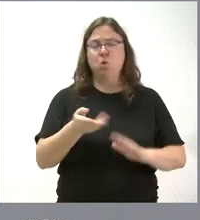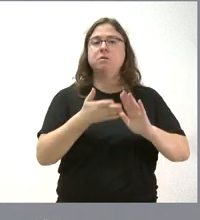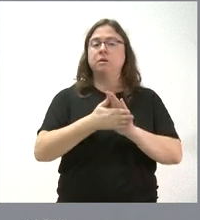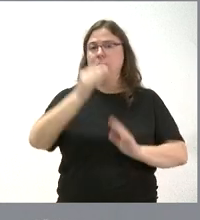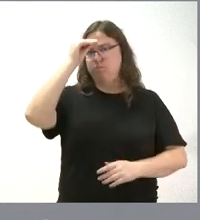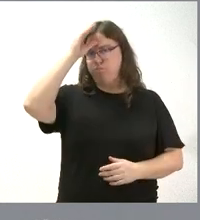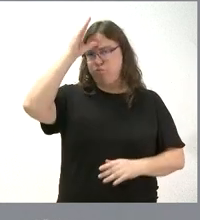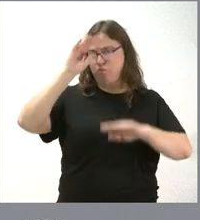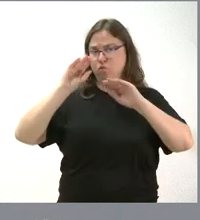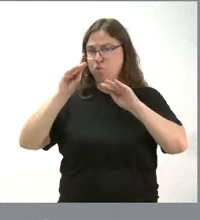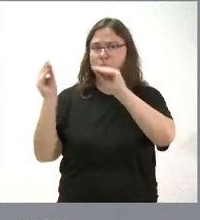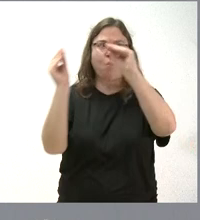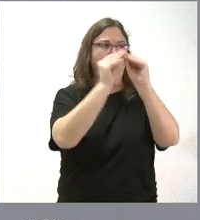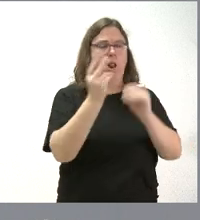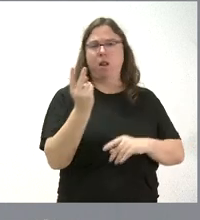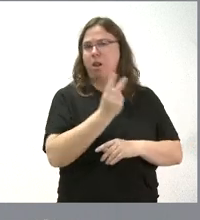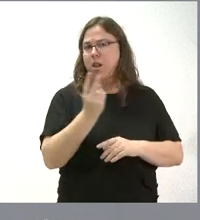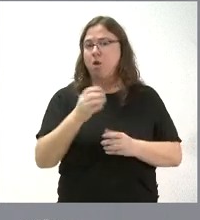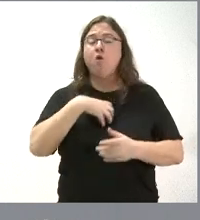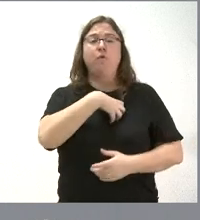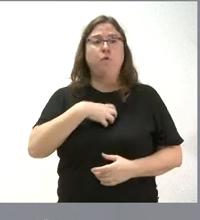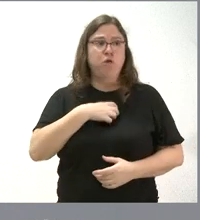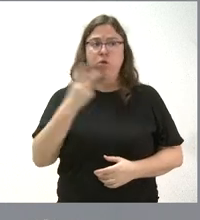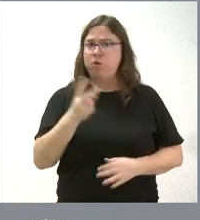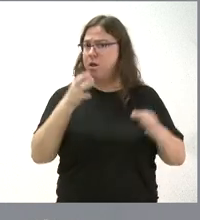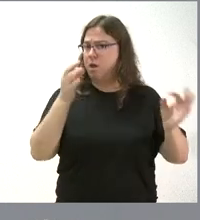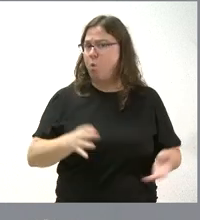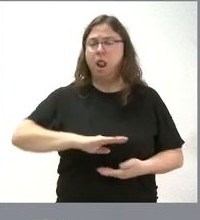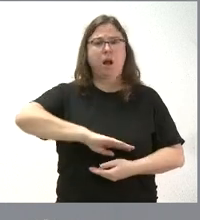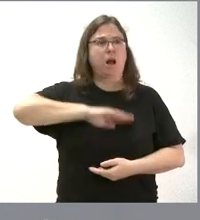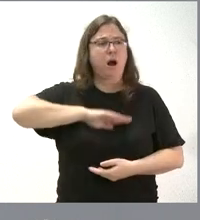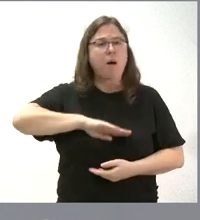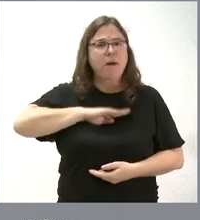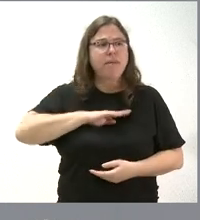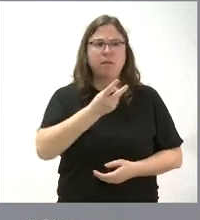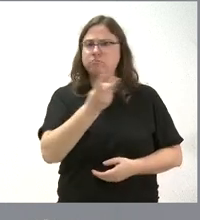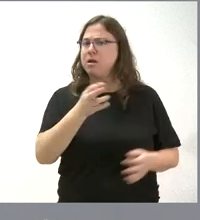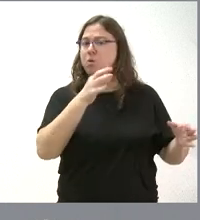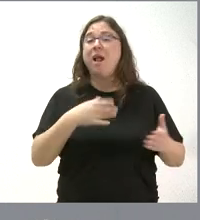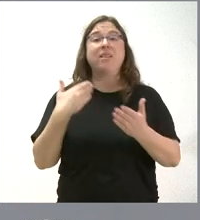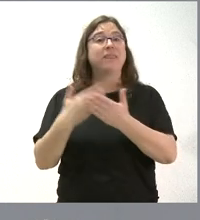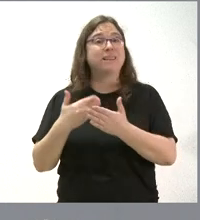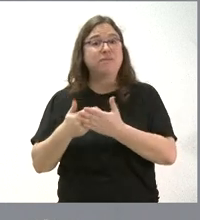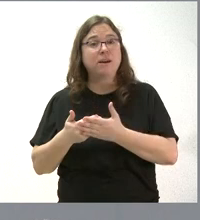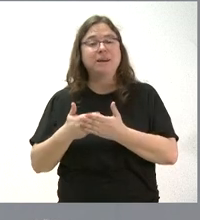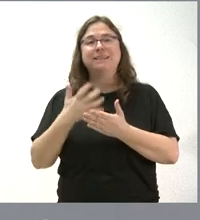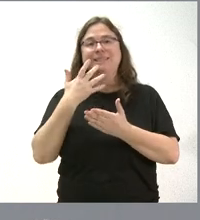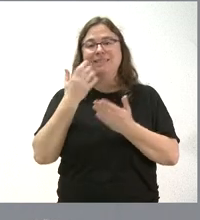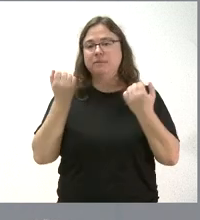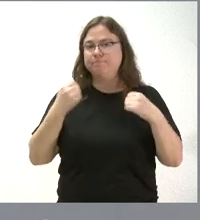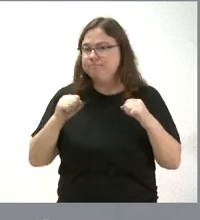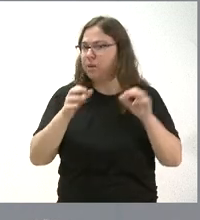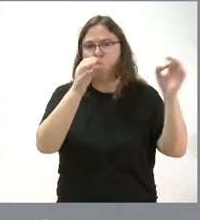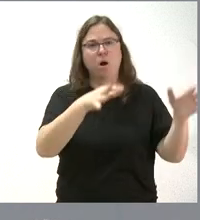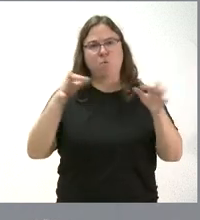conocimientos son los mismos, sus funciones y sus capacidades y su capacidad también para certificar sus actuaciones son las